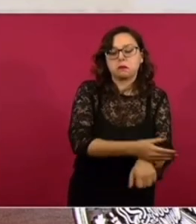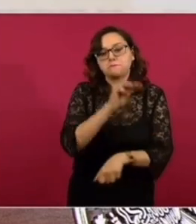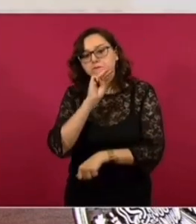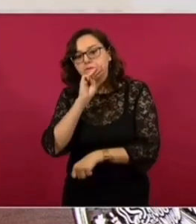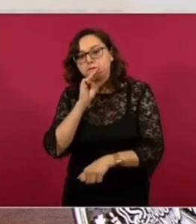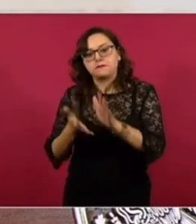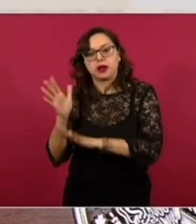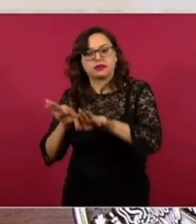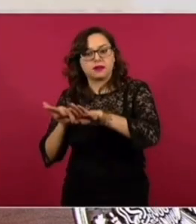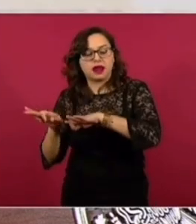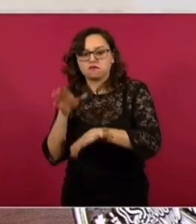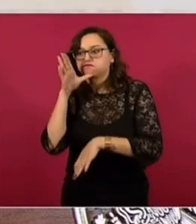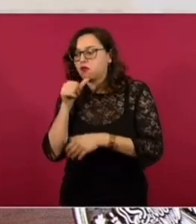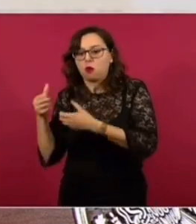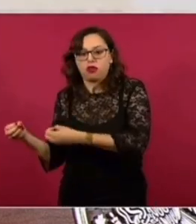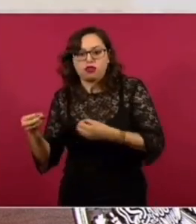trabajar.